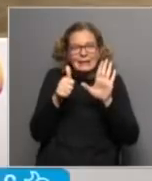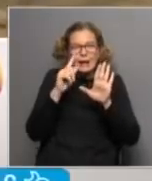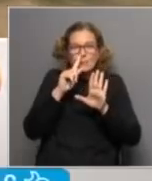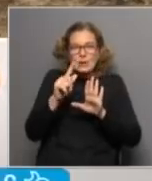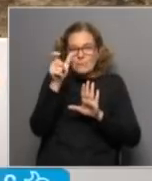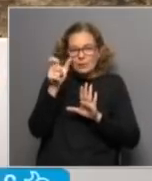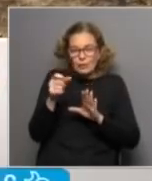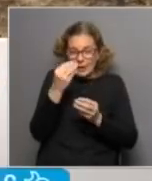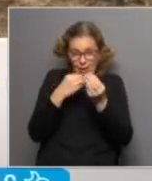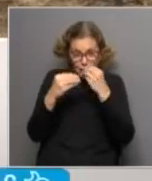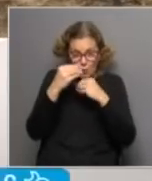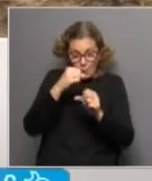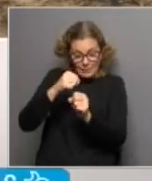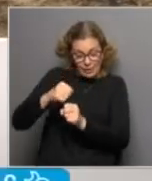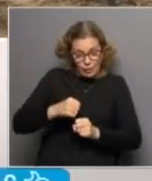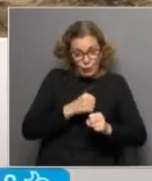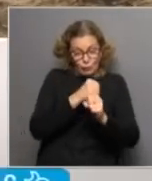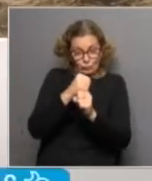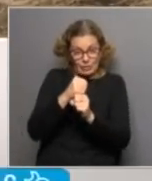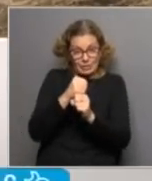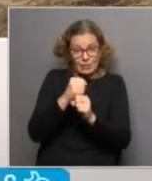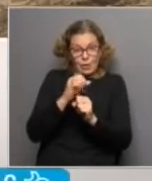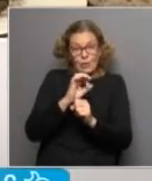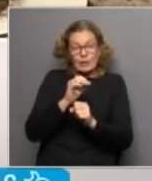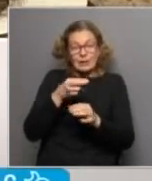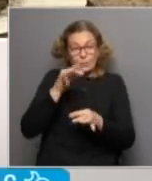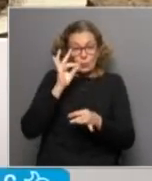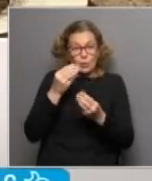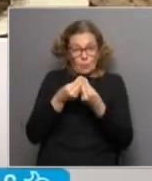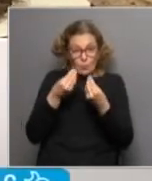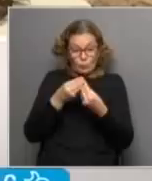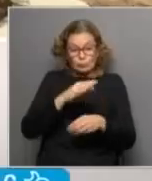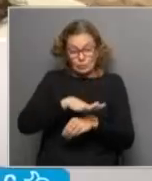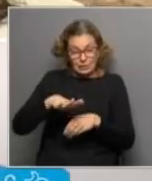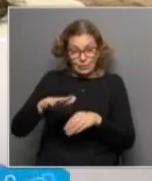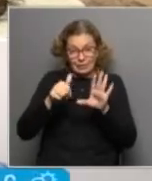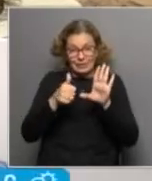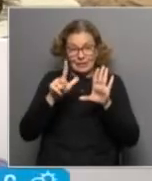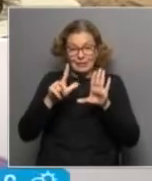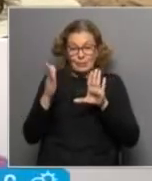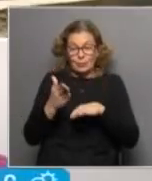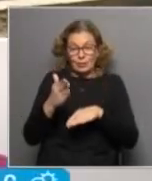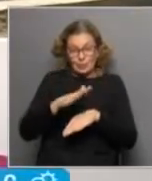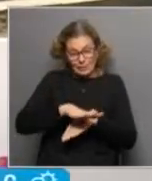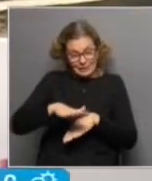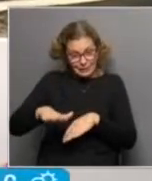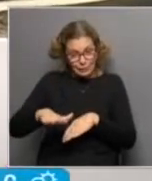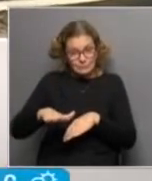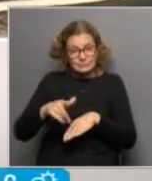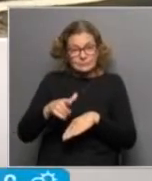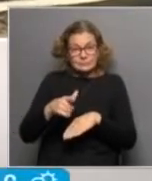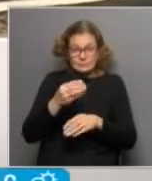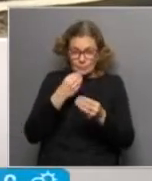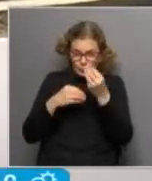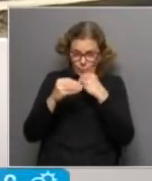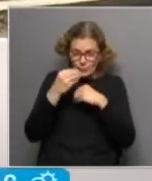alimentan a través de las ollas populares y o merenderos. Muchos niños. 67% son niños, como decían. Para, aparte con la importancia de la buena